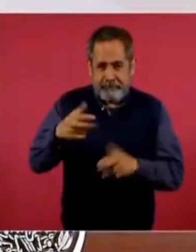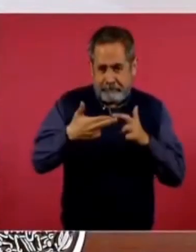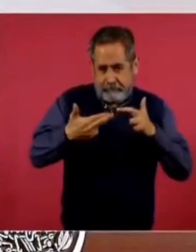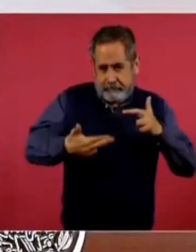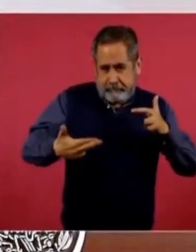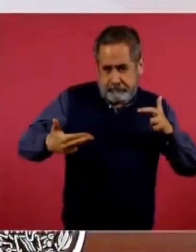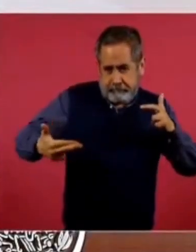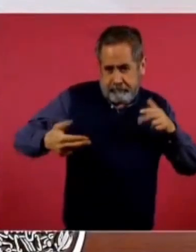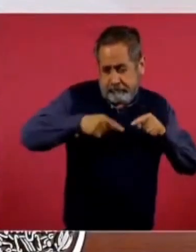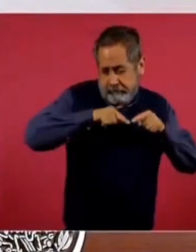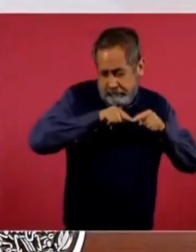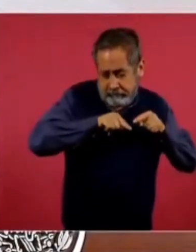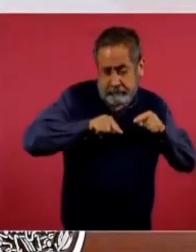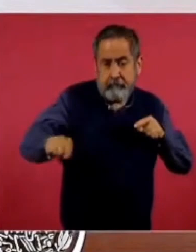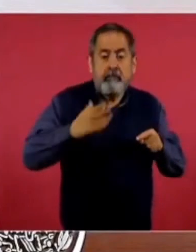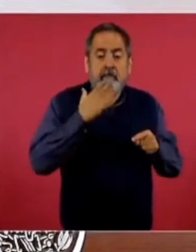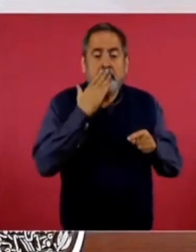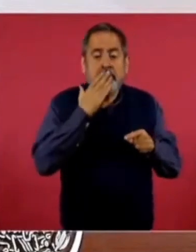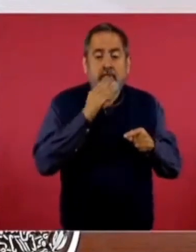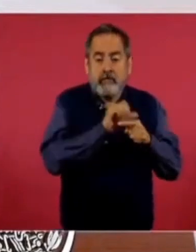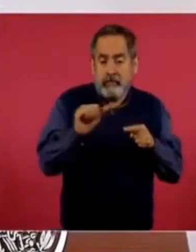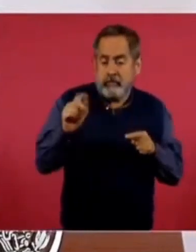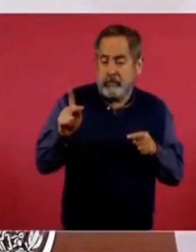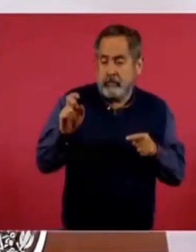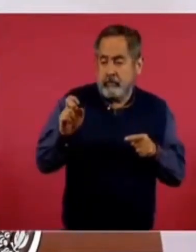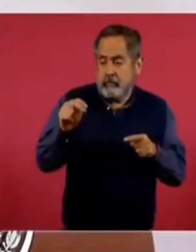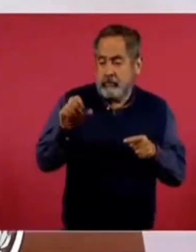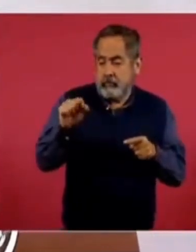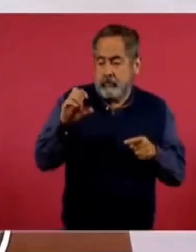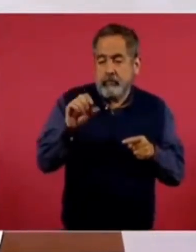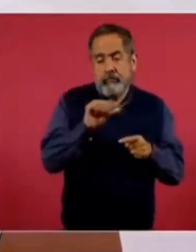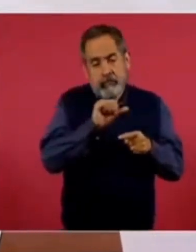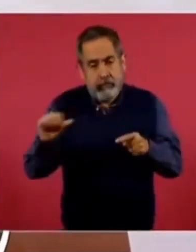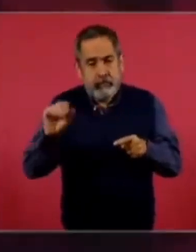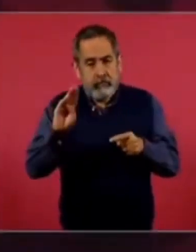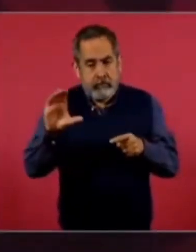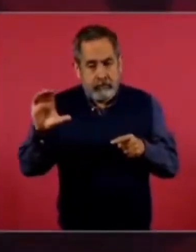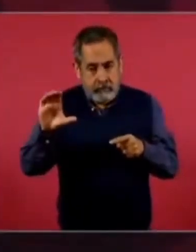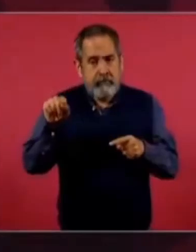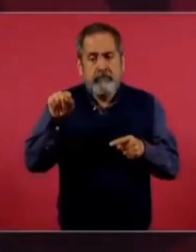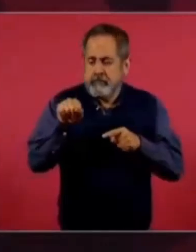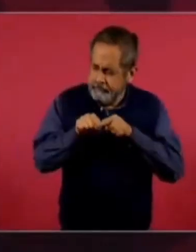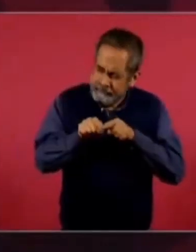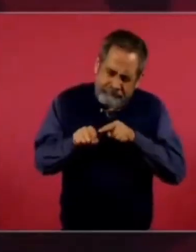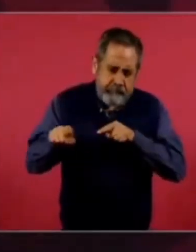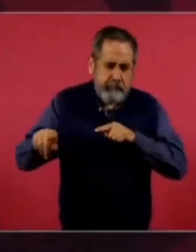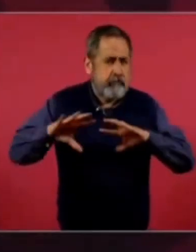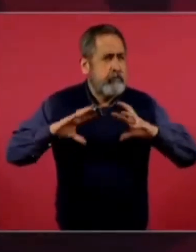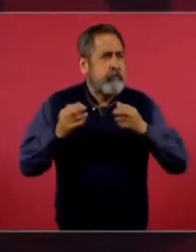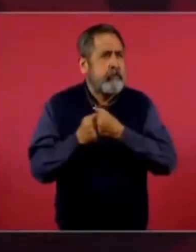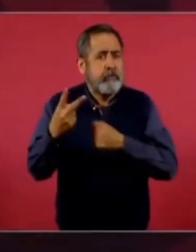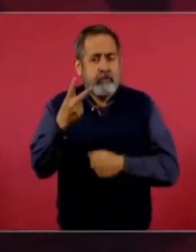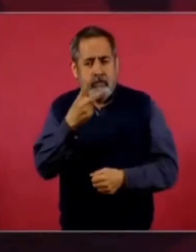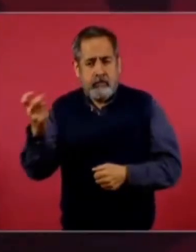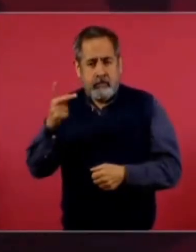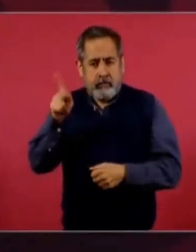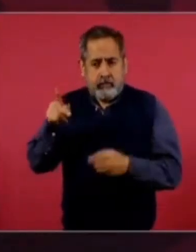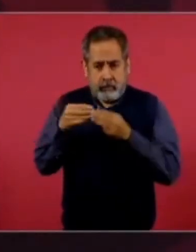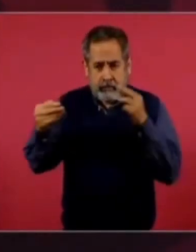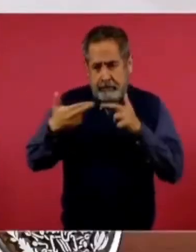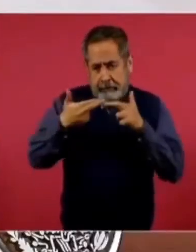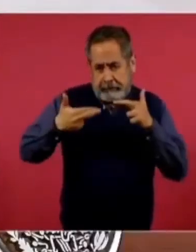de Sonora, de Peñasco a Baja California, más de 200 kilómetros,